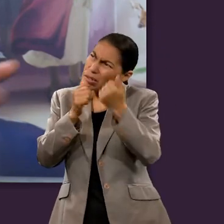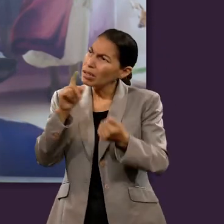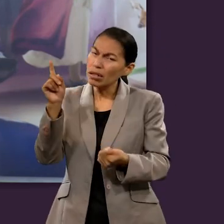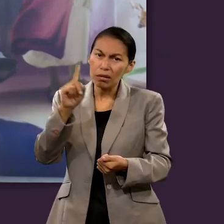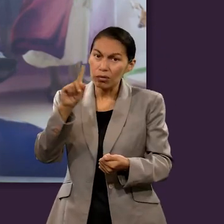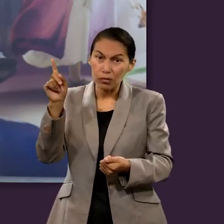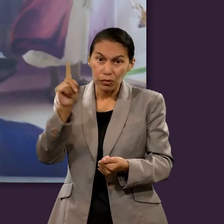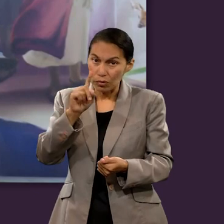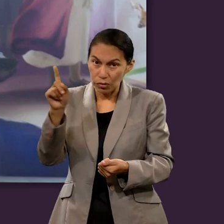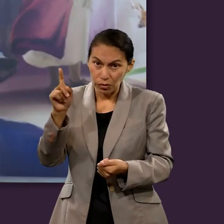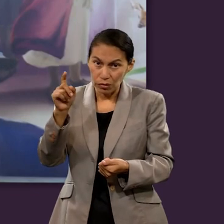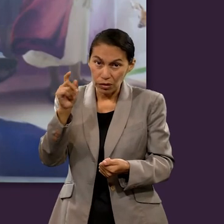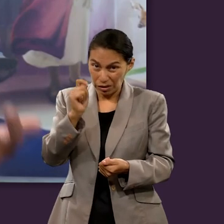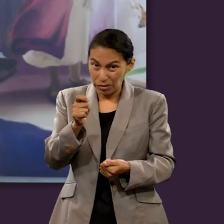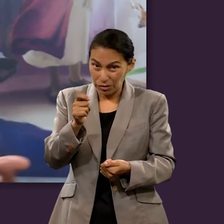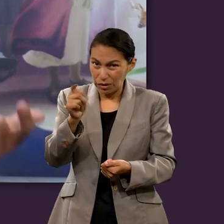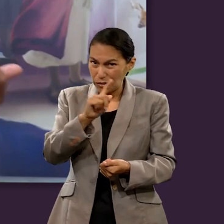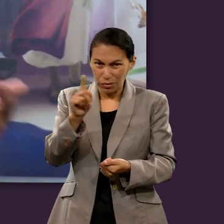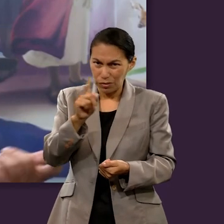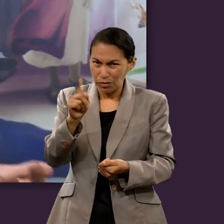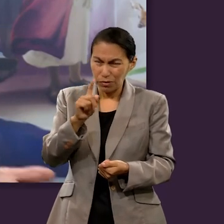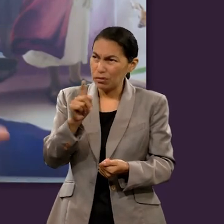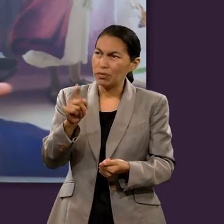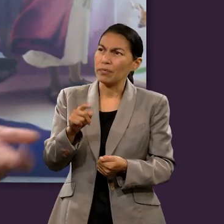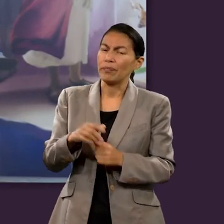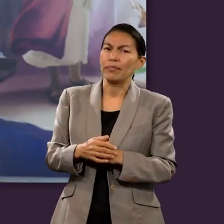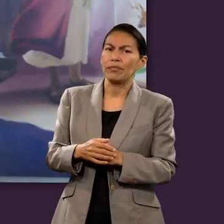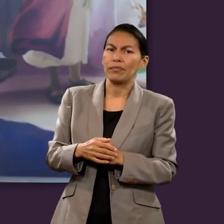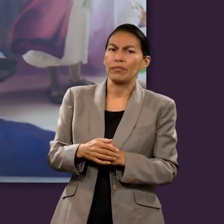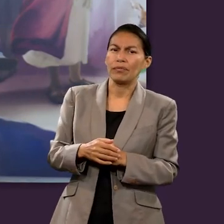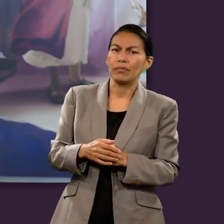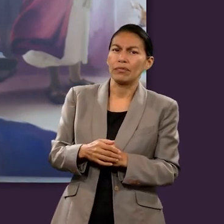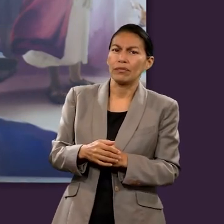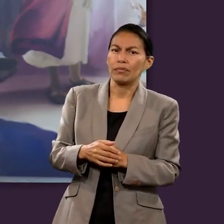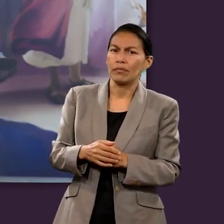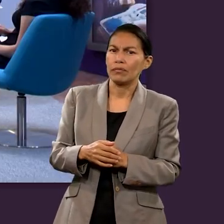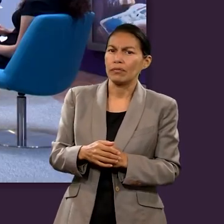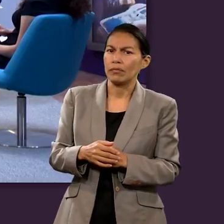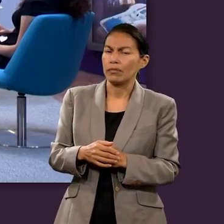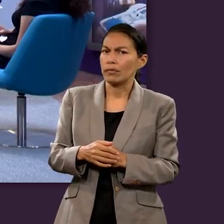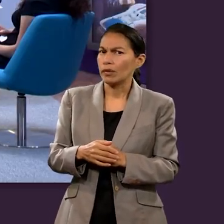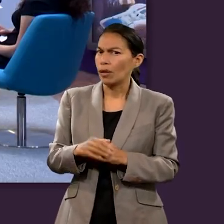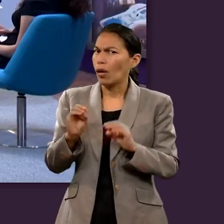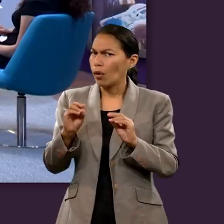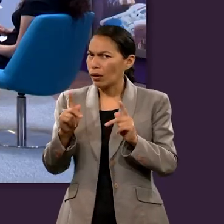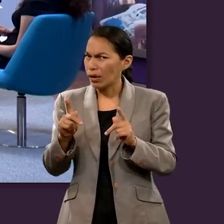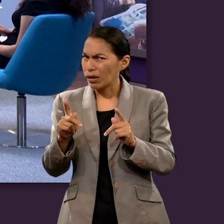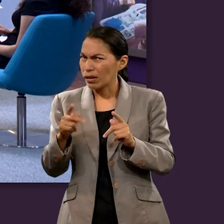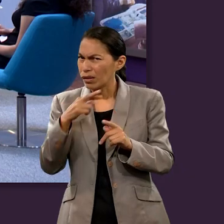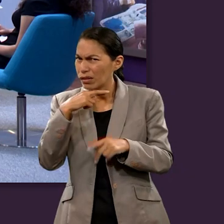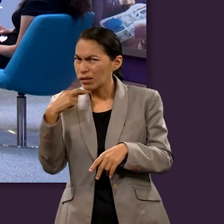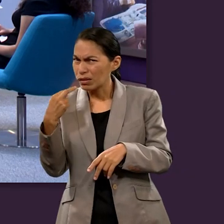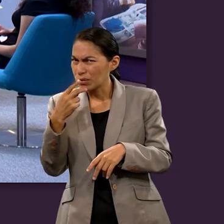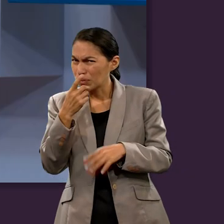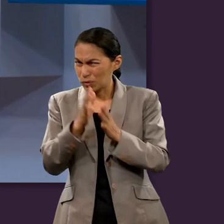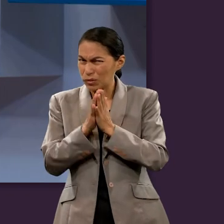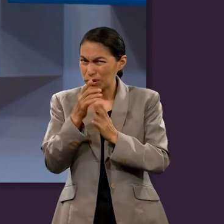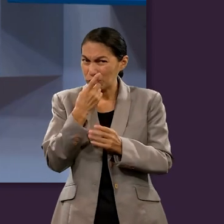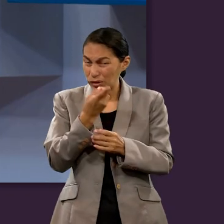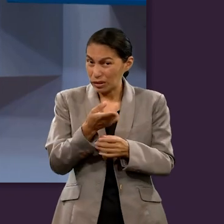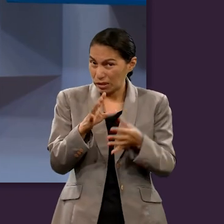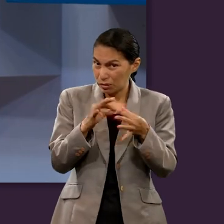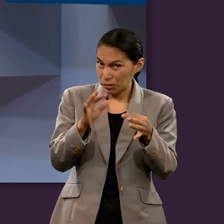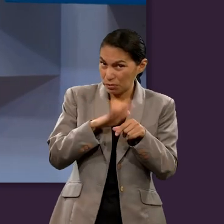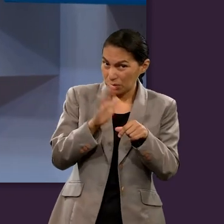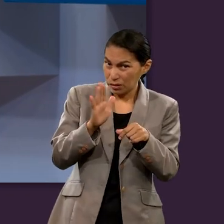para que se arrepienta. No es lo que quiso decir el pasaje. Muy bien. ¿Quieres, te gustaría Ricardo